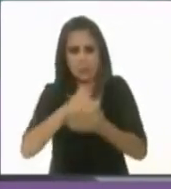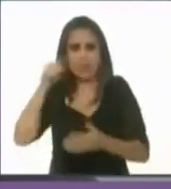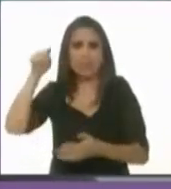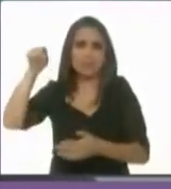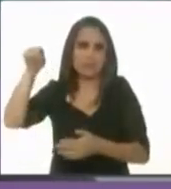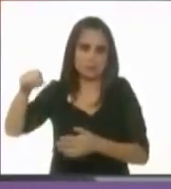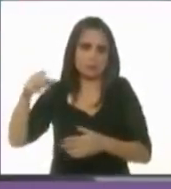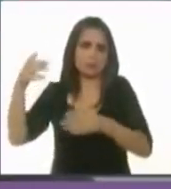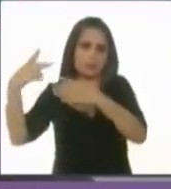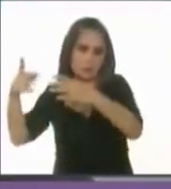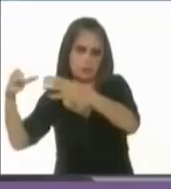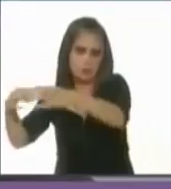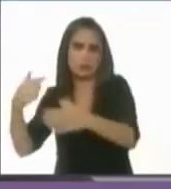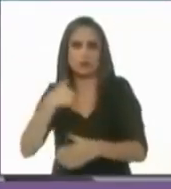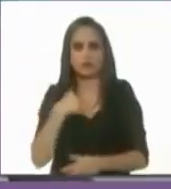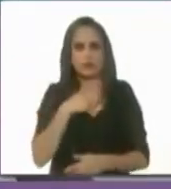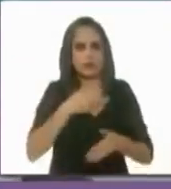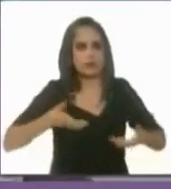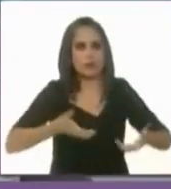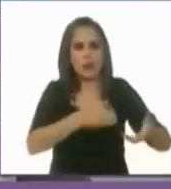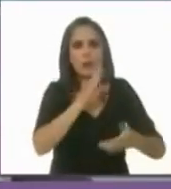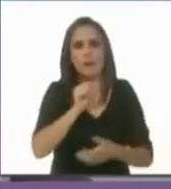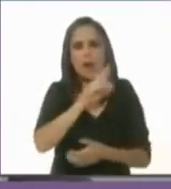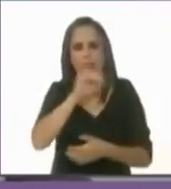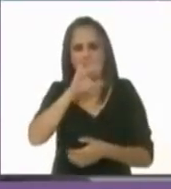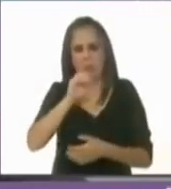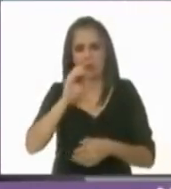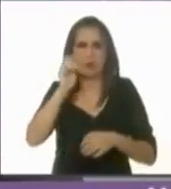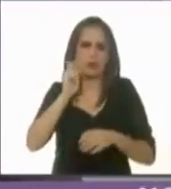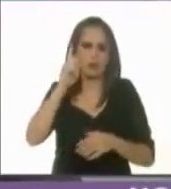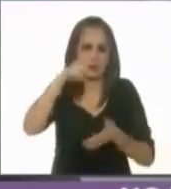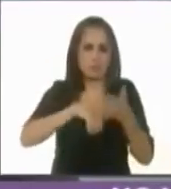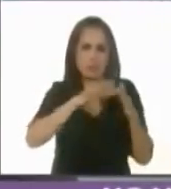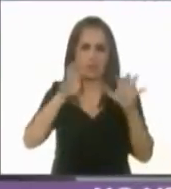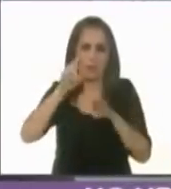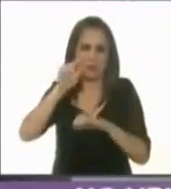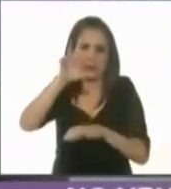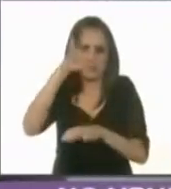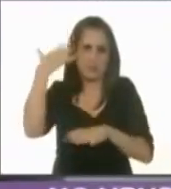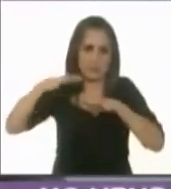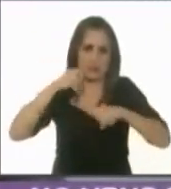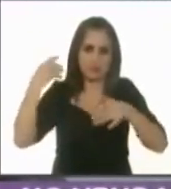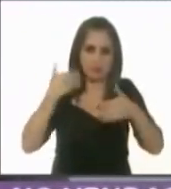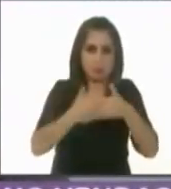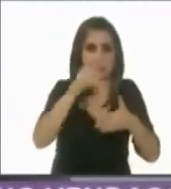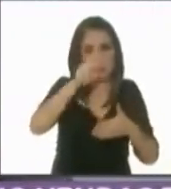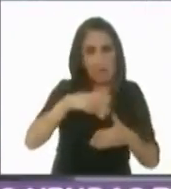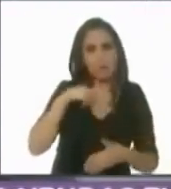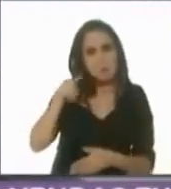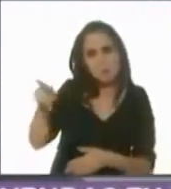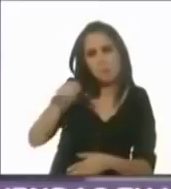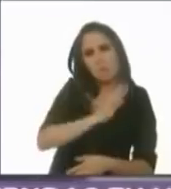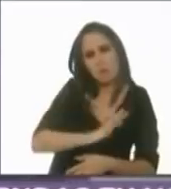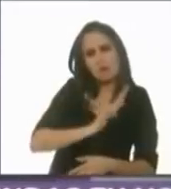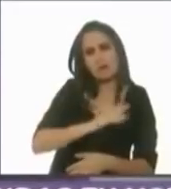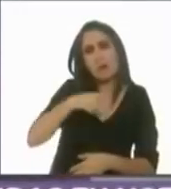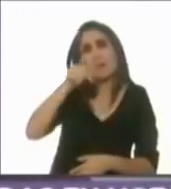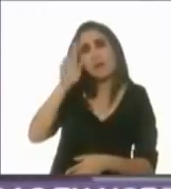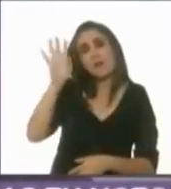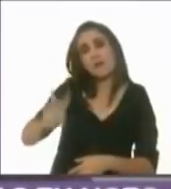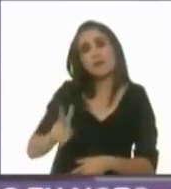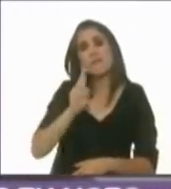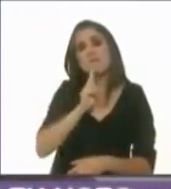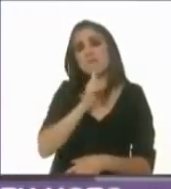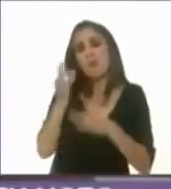como parte de los barrios después del sismo del 85. Quiero felicitarte, Claudia. Pero son malas noticias